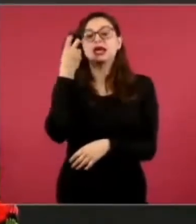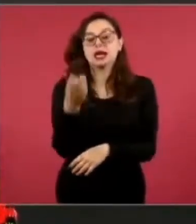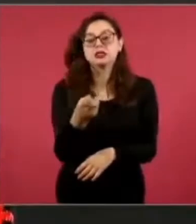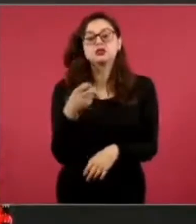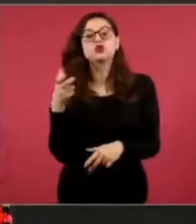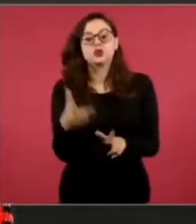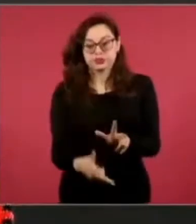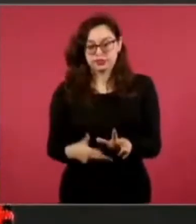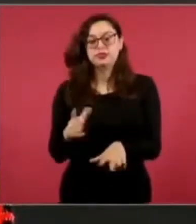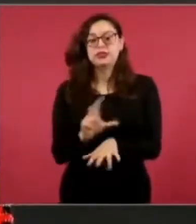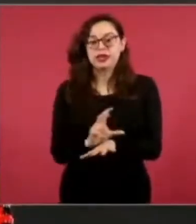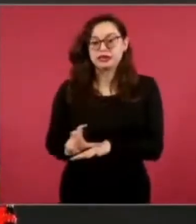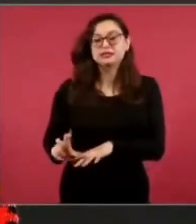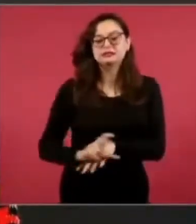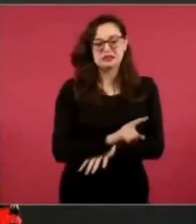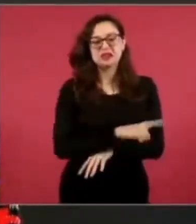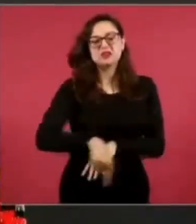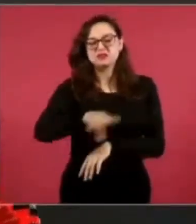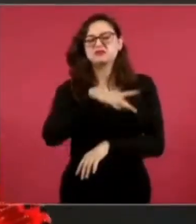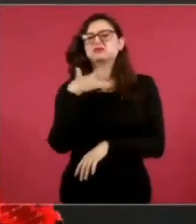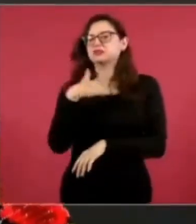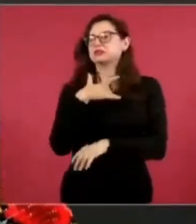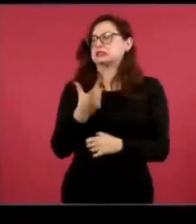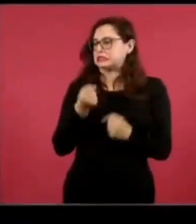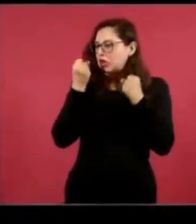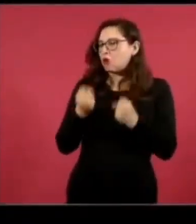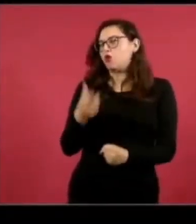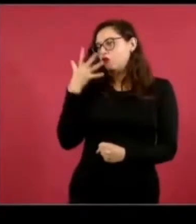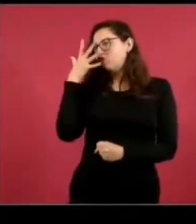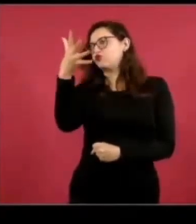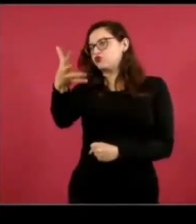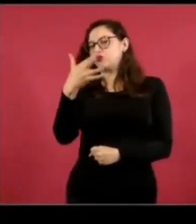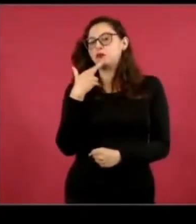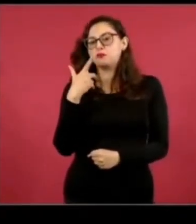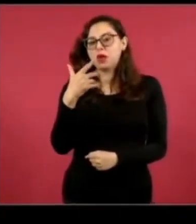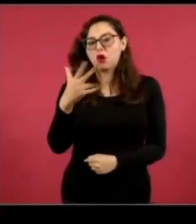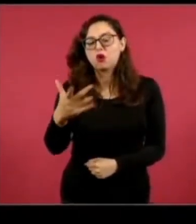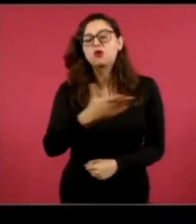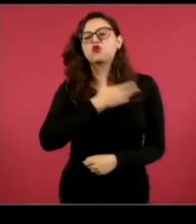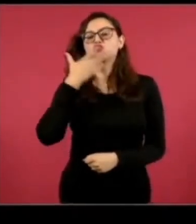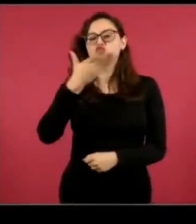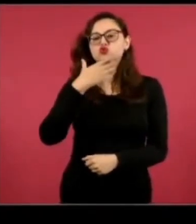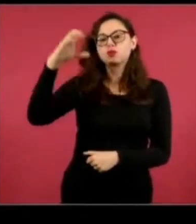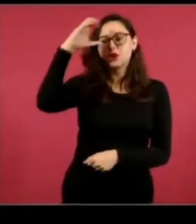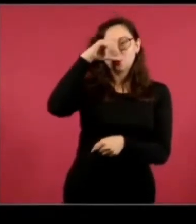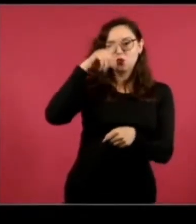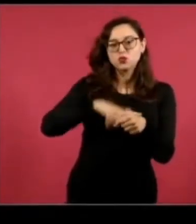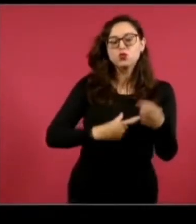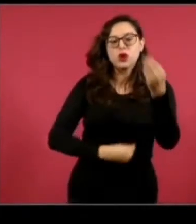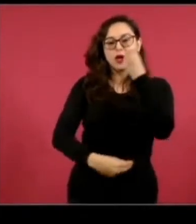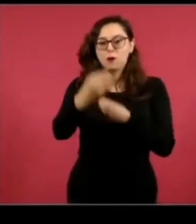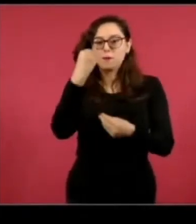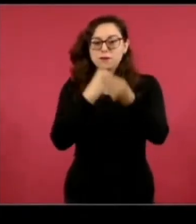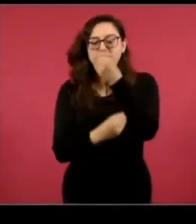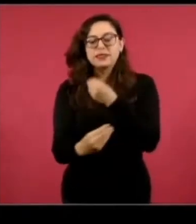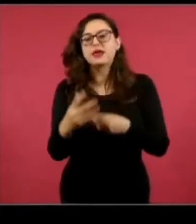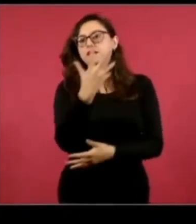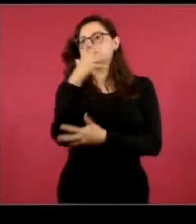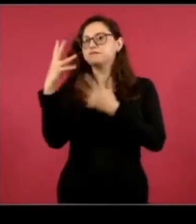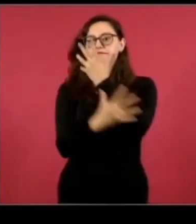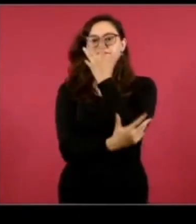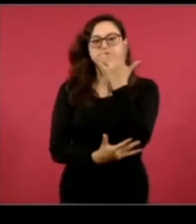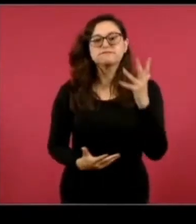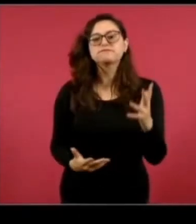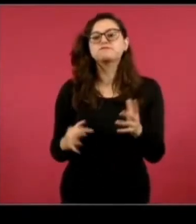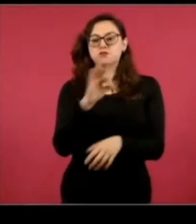les cambiará su presente y su futuro, de que sus costumbres, su cultura, su gastronomía, su particular riqueza natural y geográfica